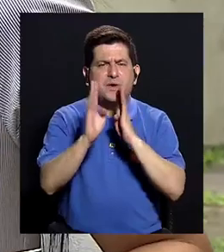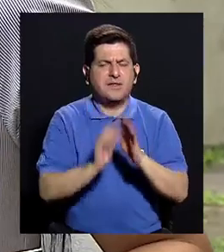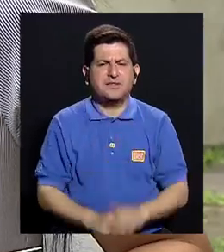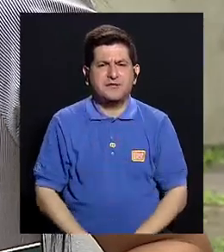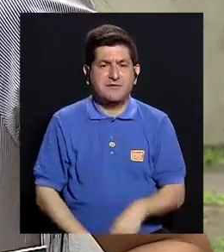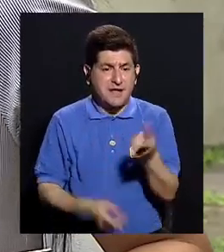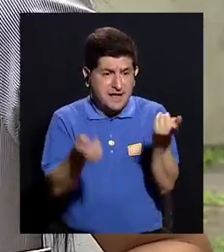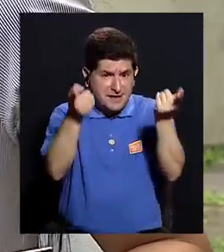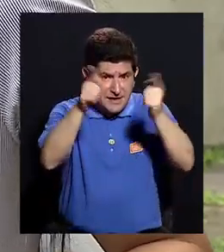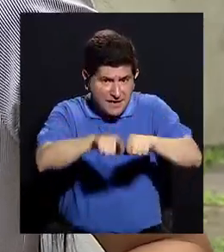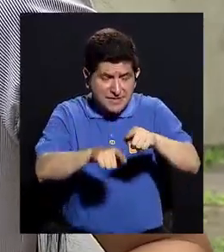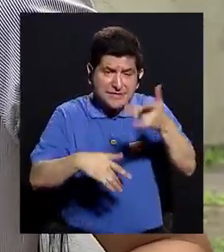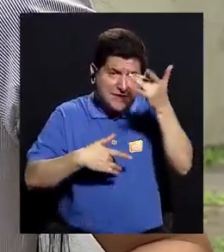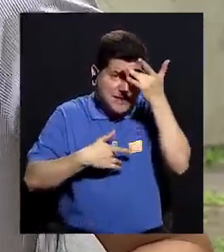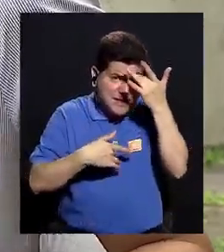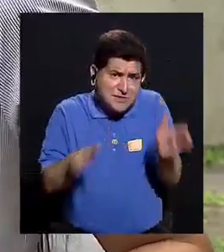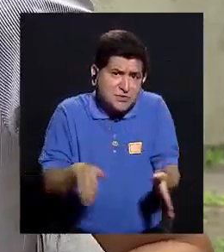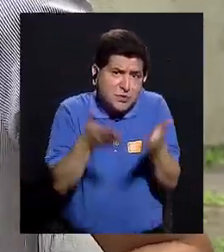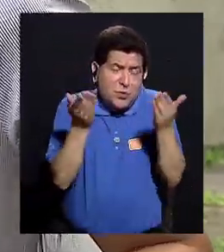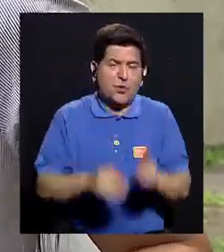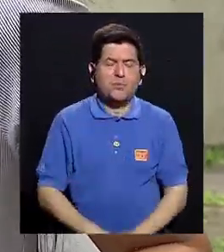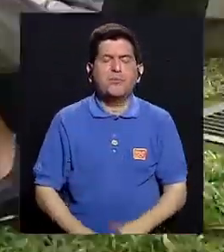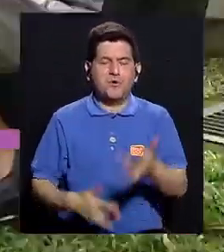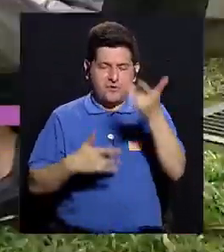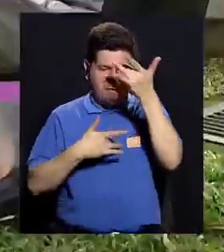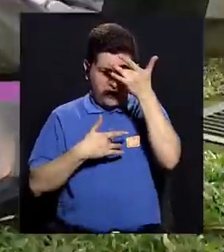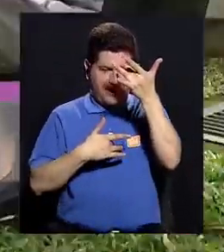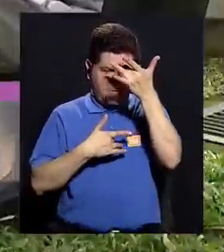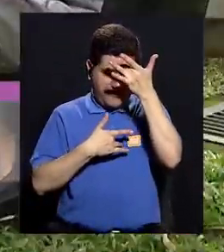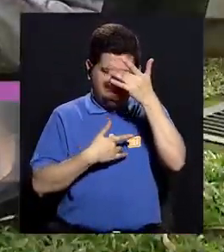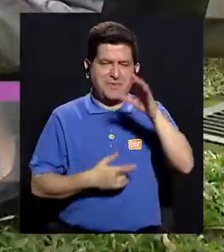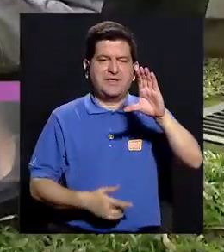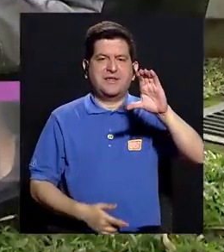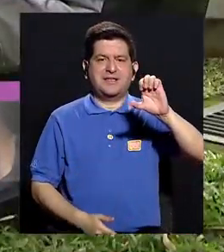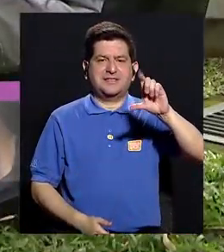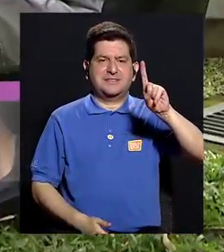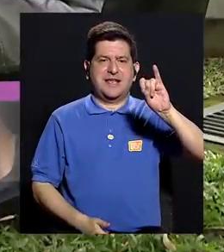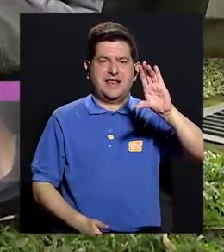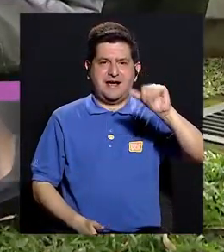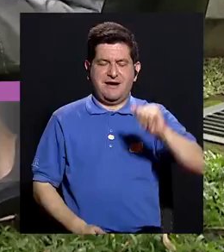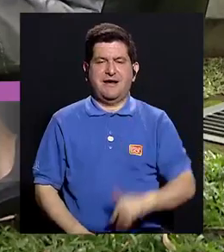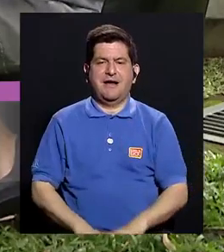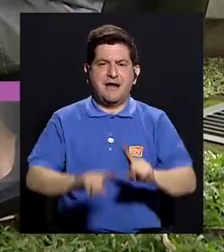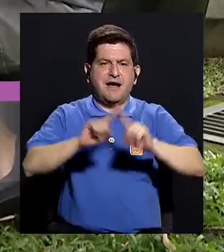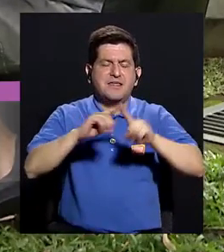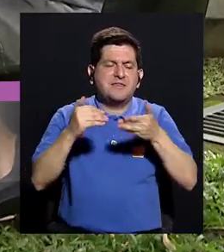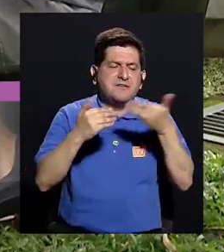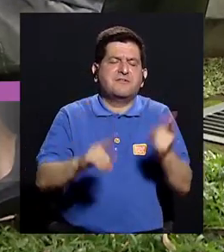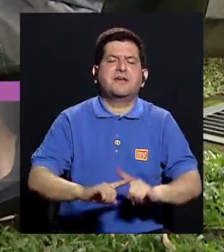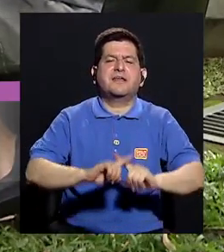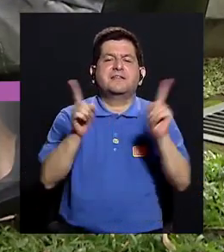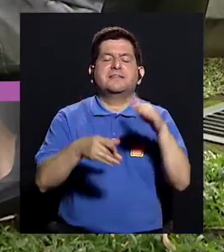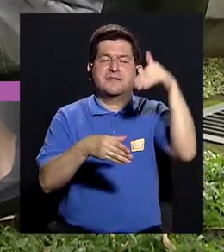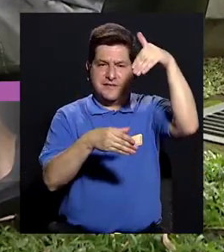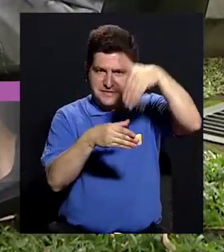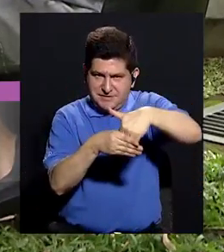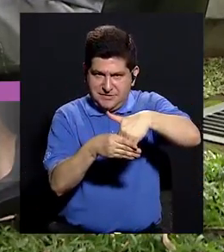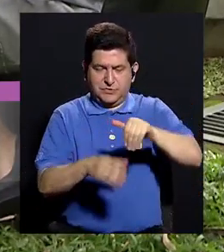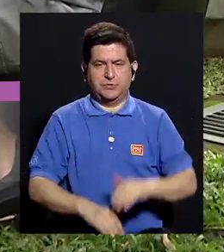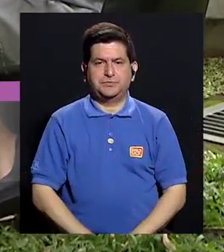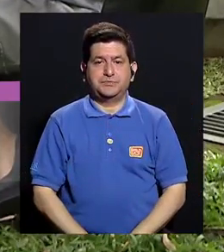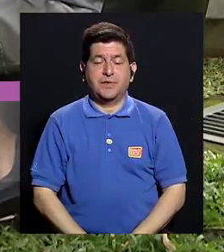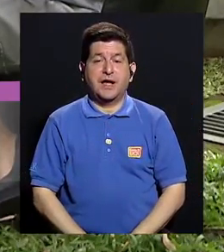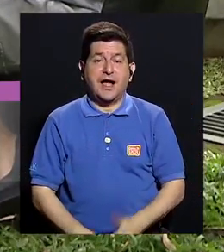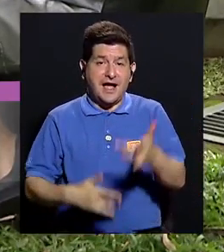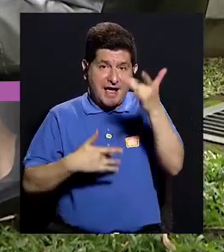a la enfermedad? A la enfermedad. Enfermedad celiaca. O sea, así es. Lo que sucede es que hay varias cosas diferentes. Dentro de esto